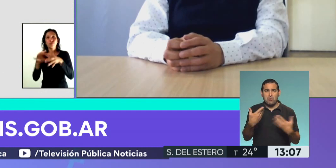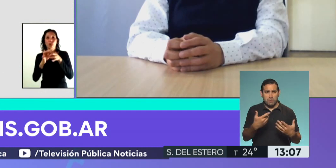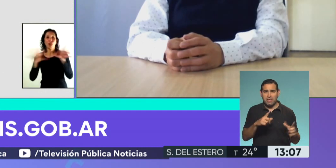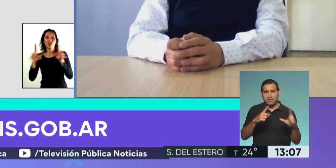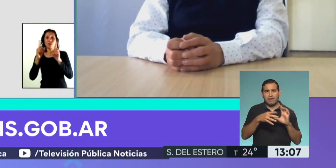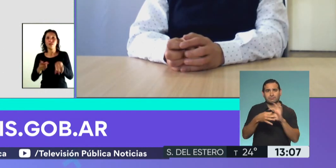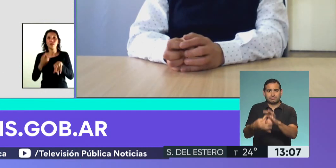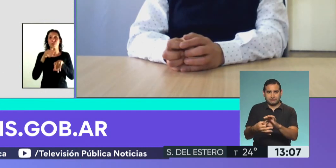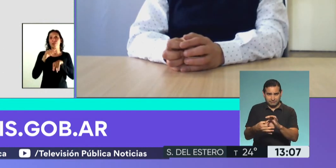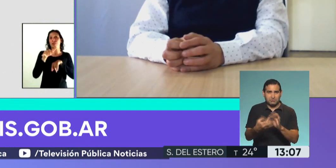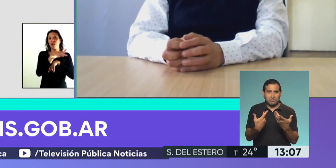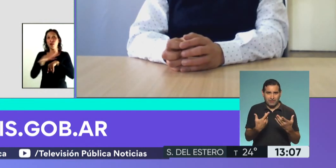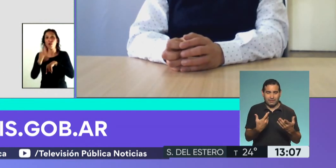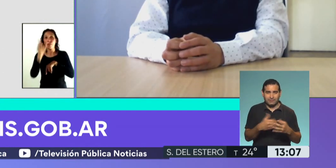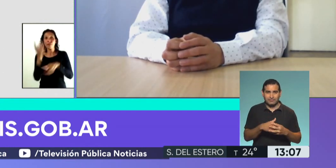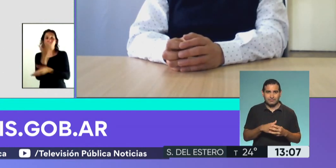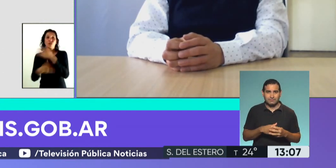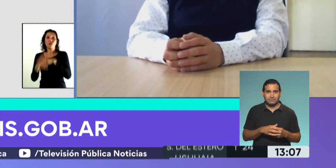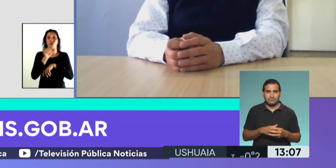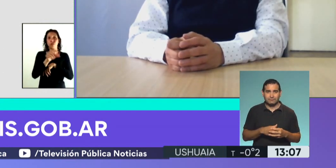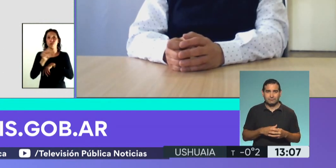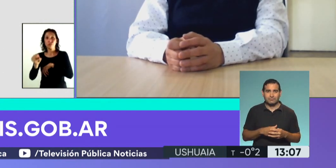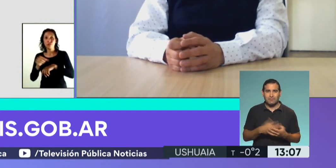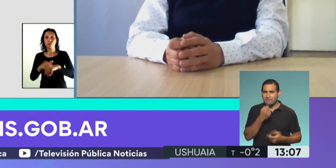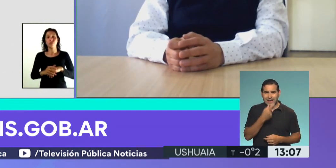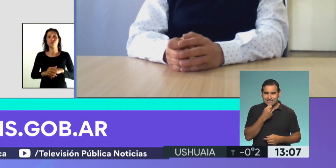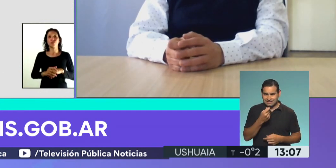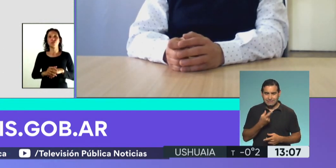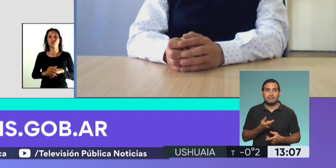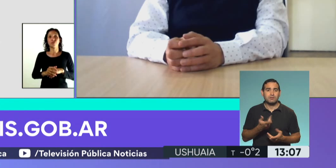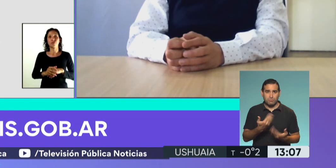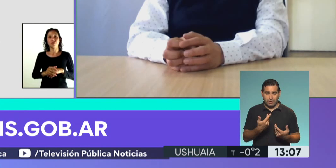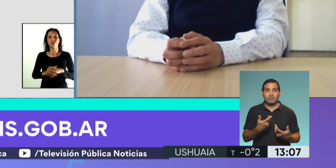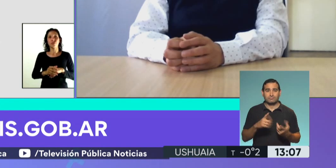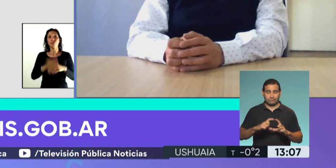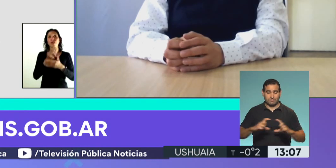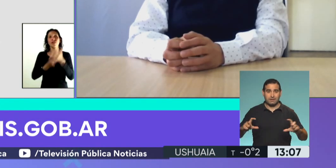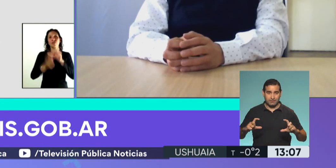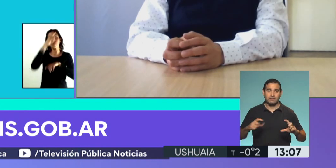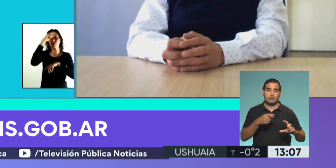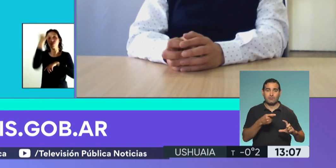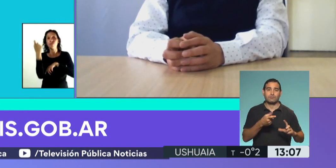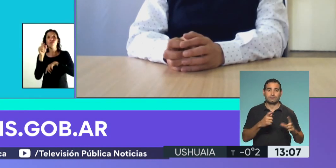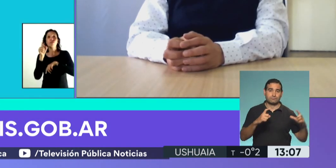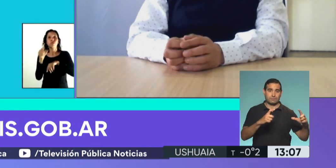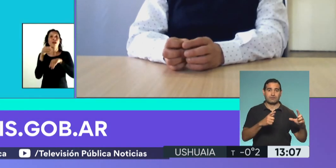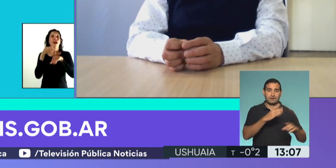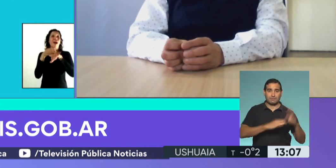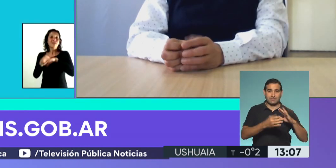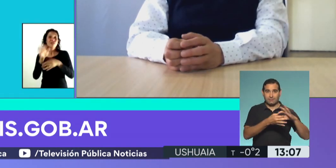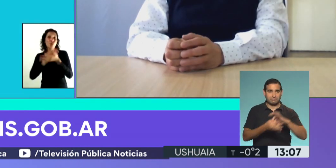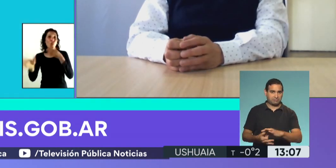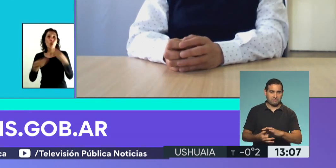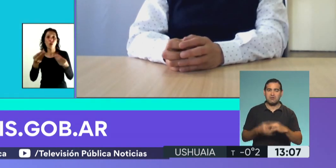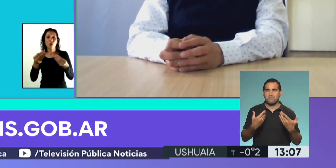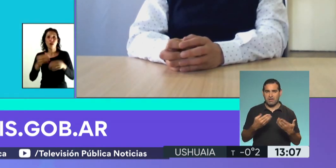asociar en cortos pasos la patente al símbolo de la persona y permitir el